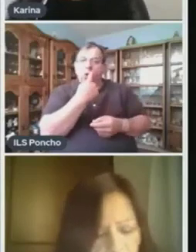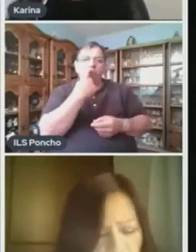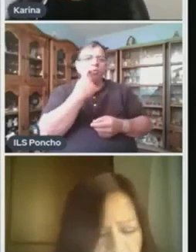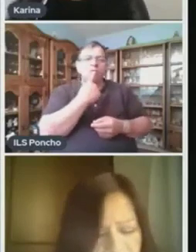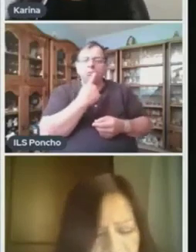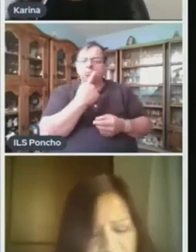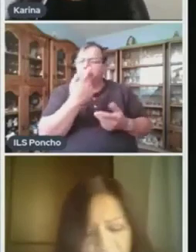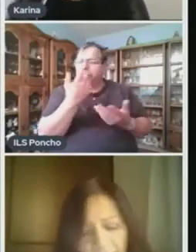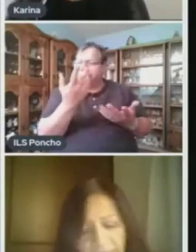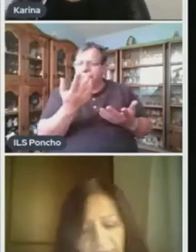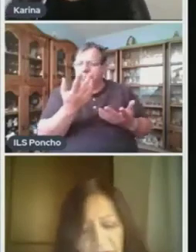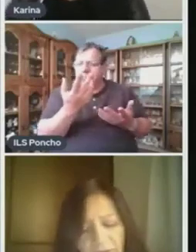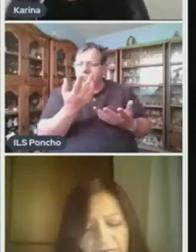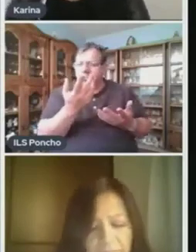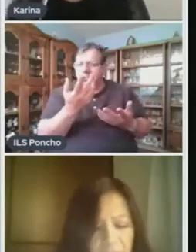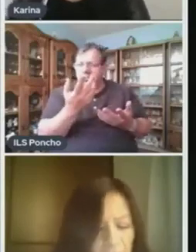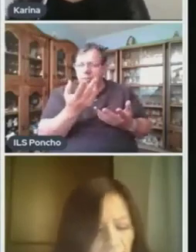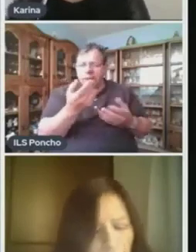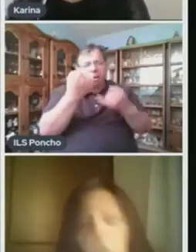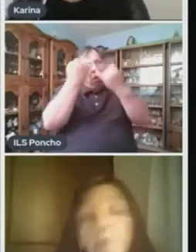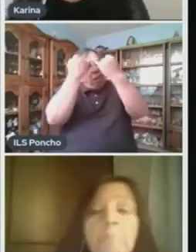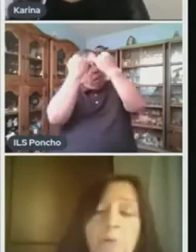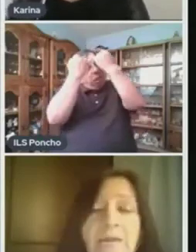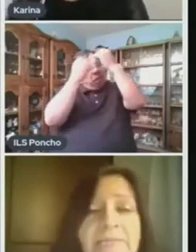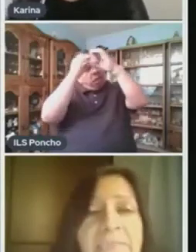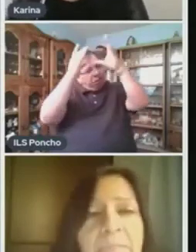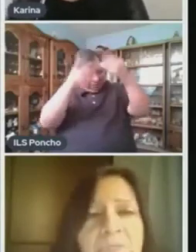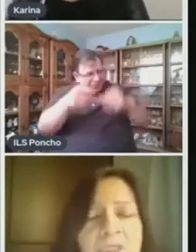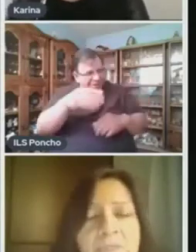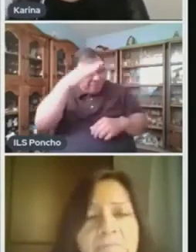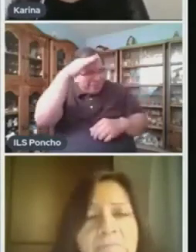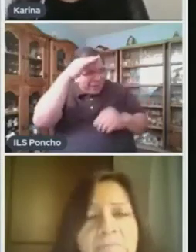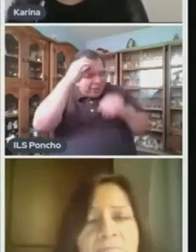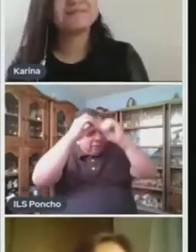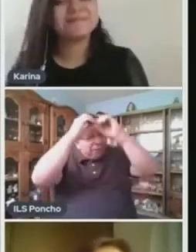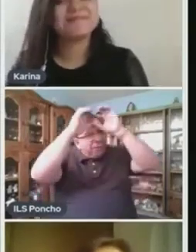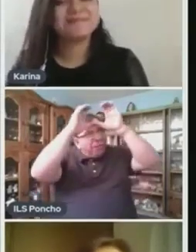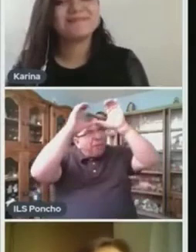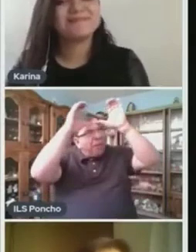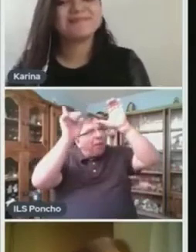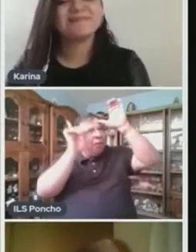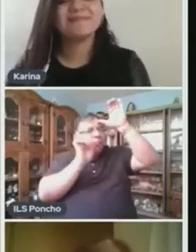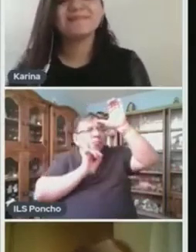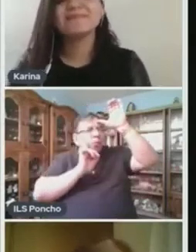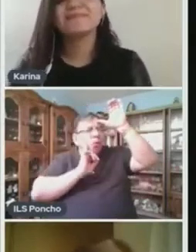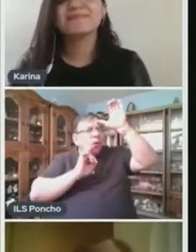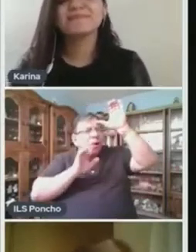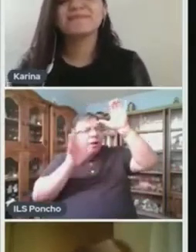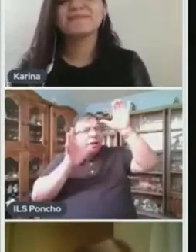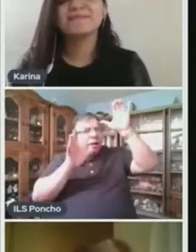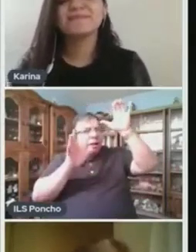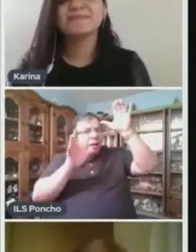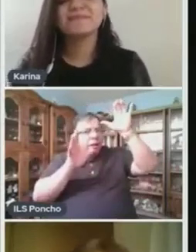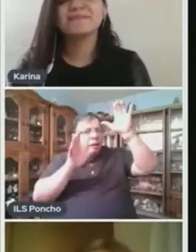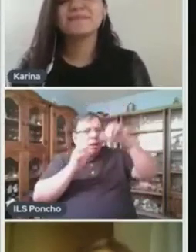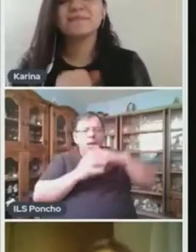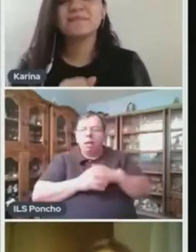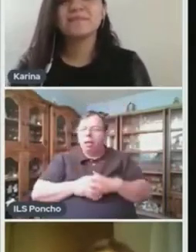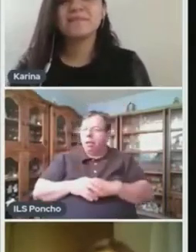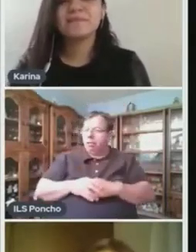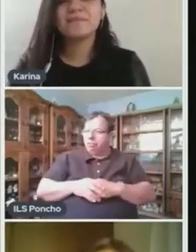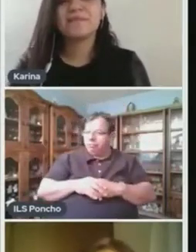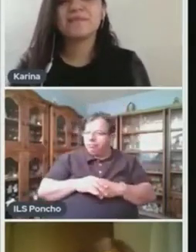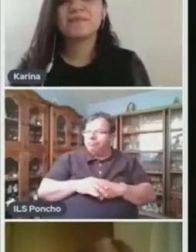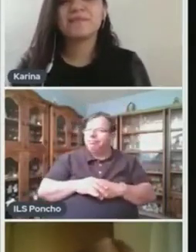Chicos, ¿se imaginaron el aspecto de la joven por la descripción? Sí, maestra. De hecho, se parece